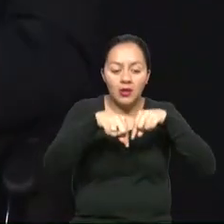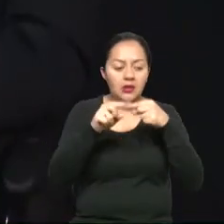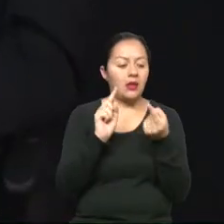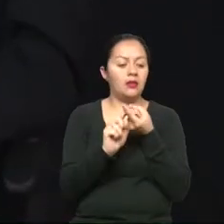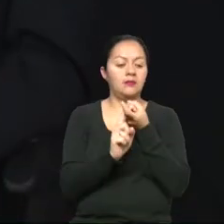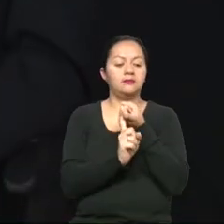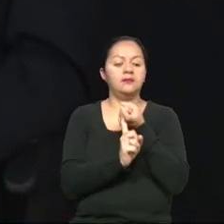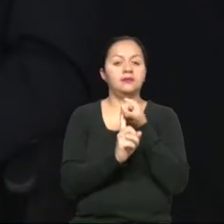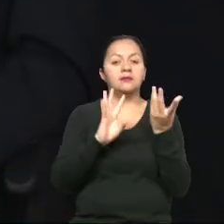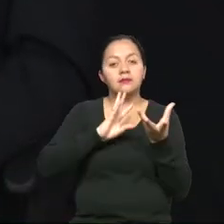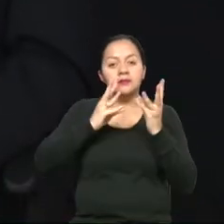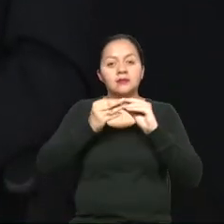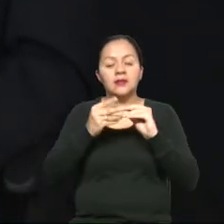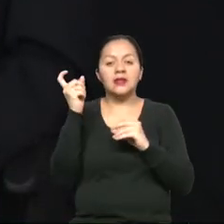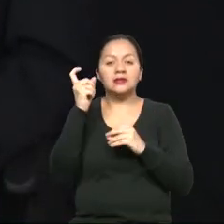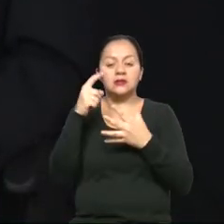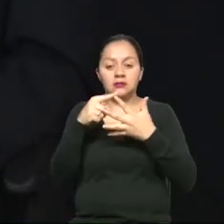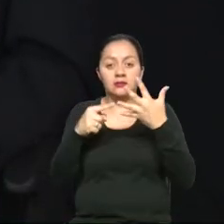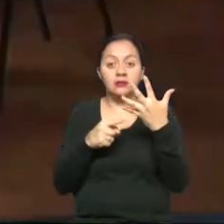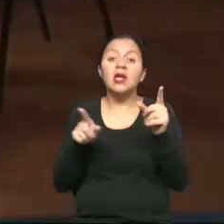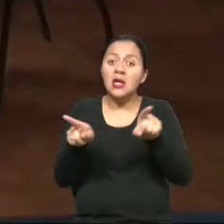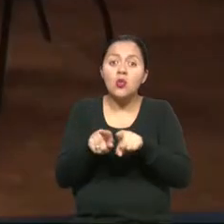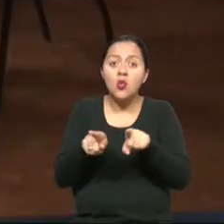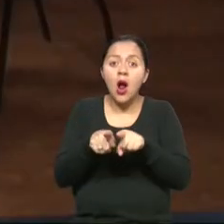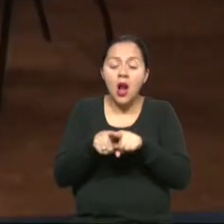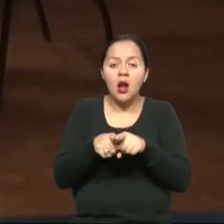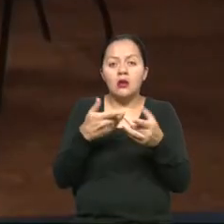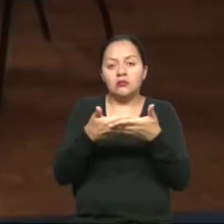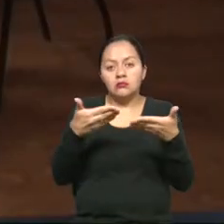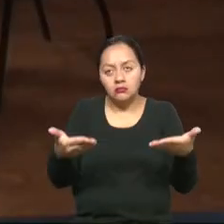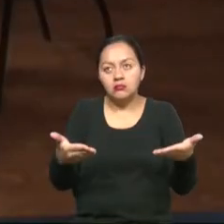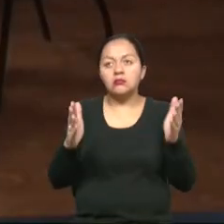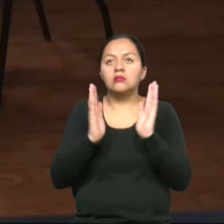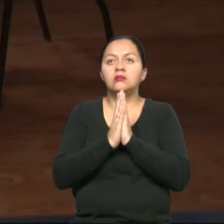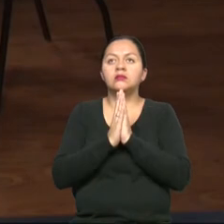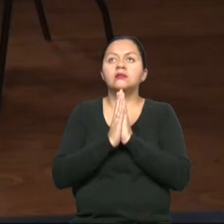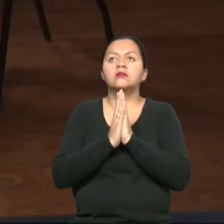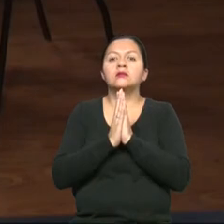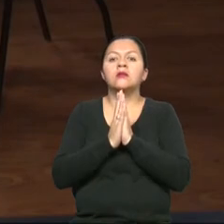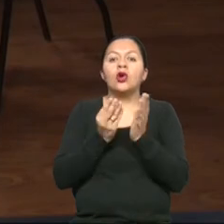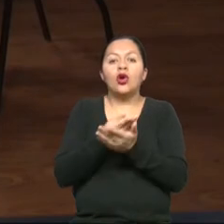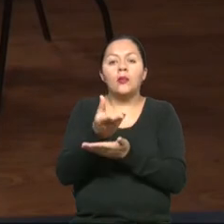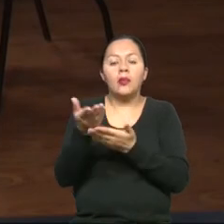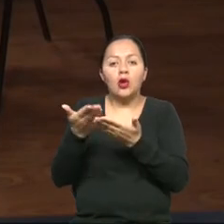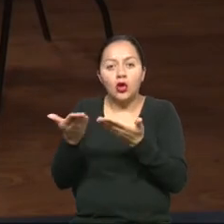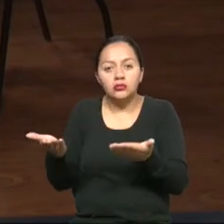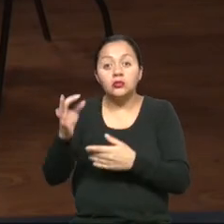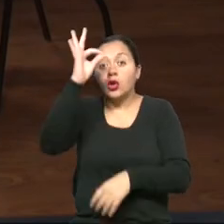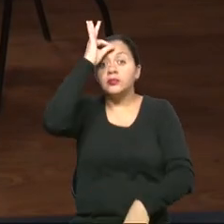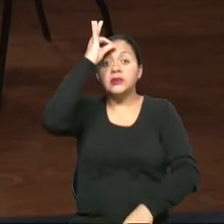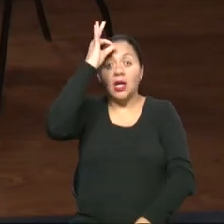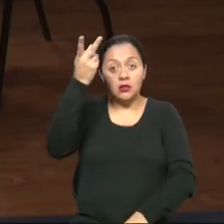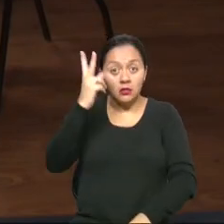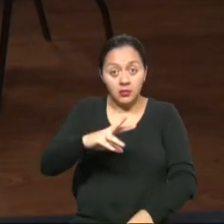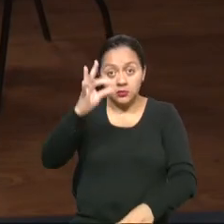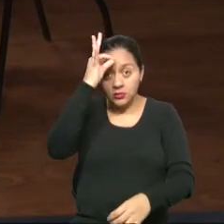que se ajuste a diferentes variables. Es igual también el tema de mobiliario, adaptaciones hospitalarias,